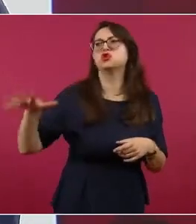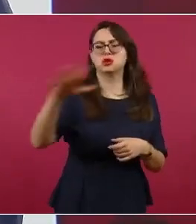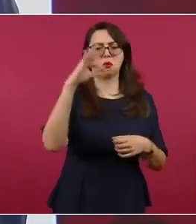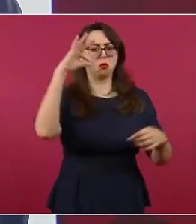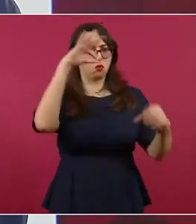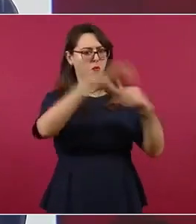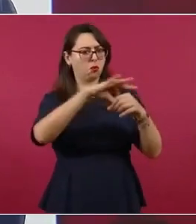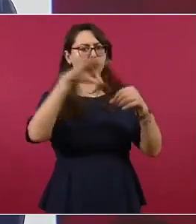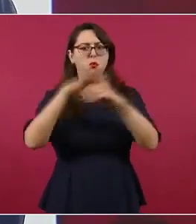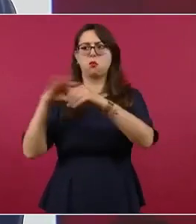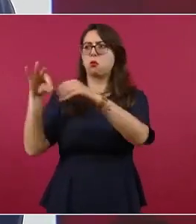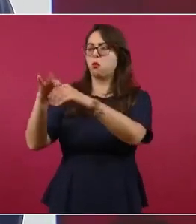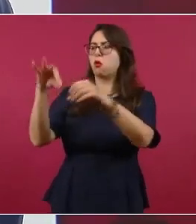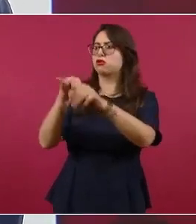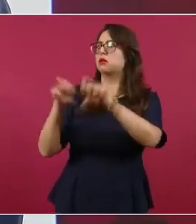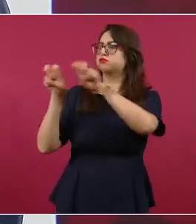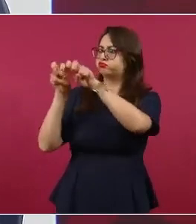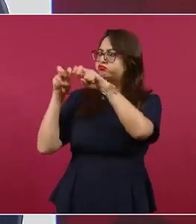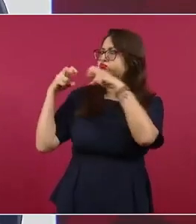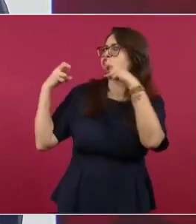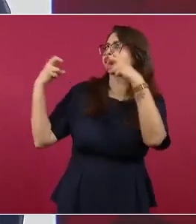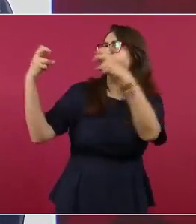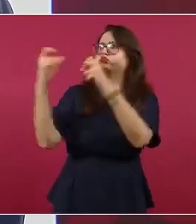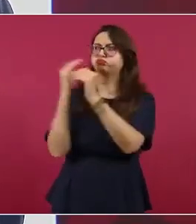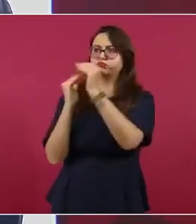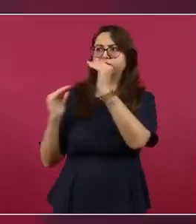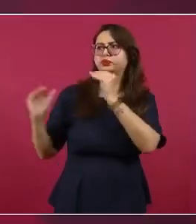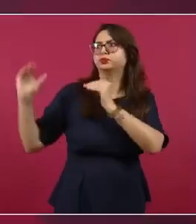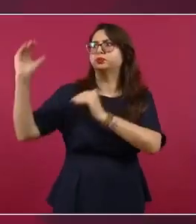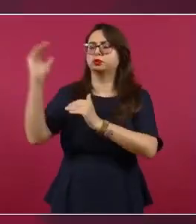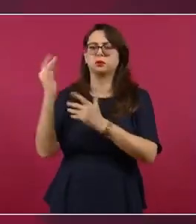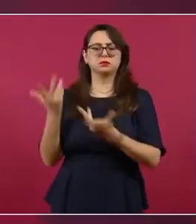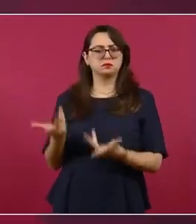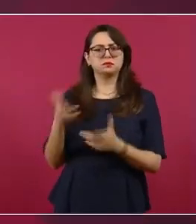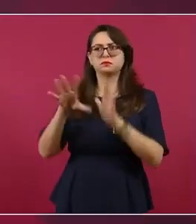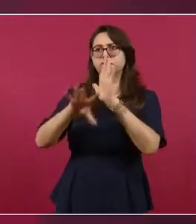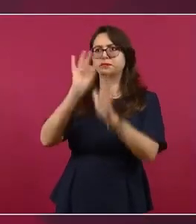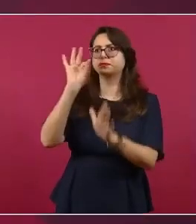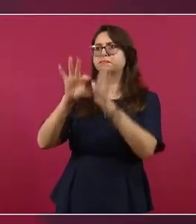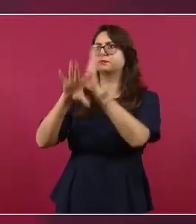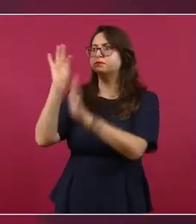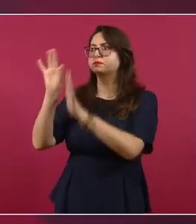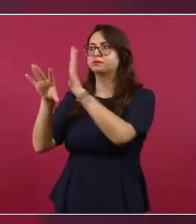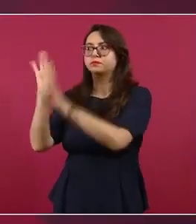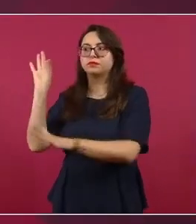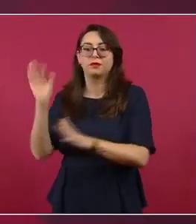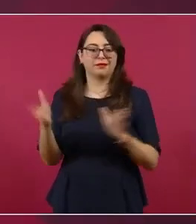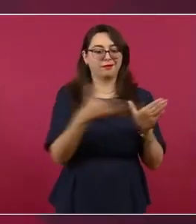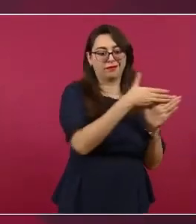Y fue el periodo de mayor legalidad